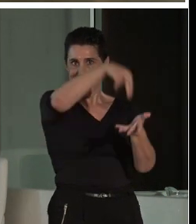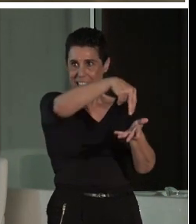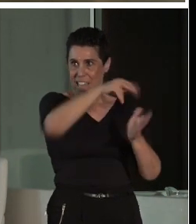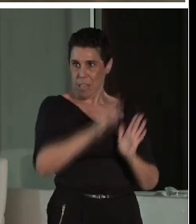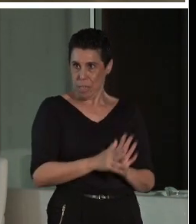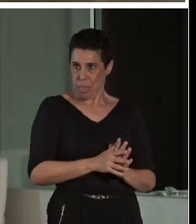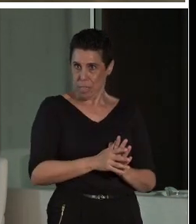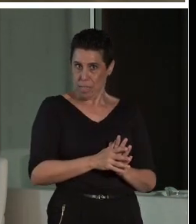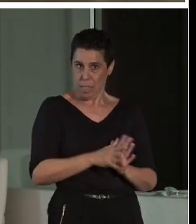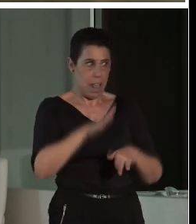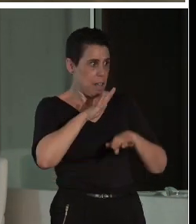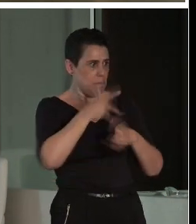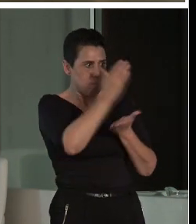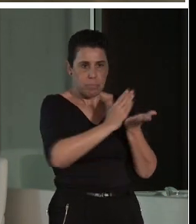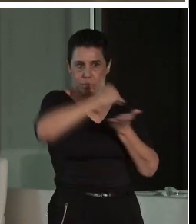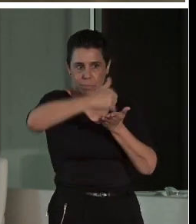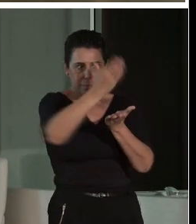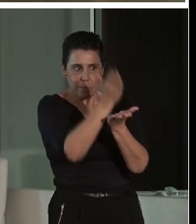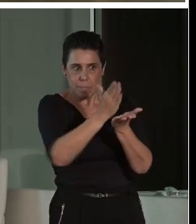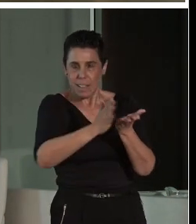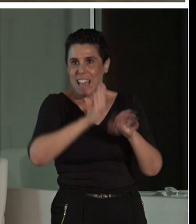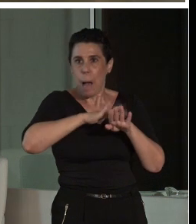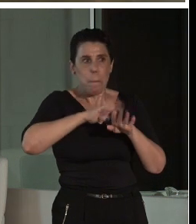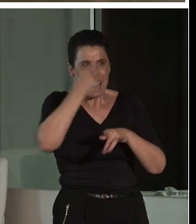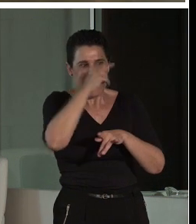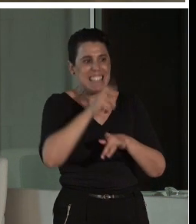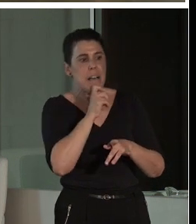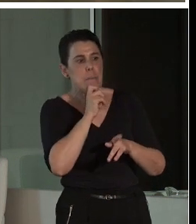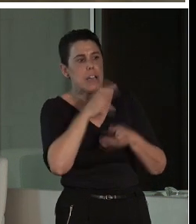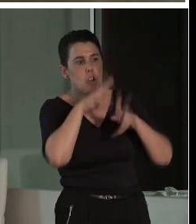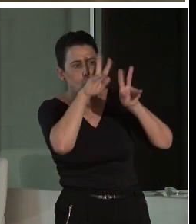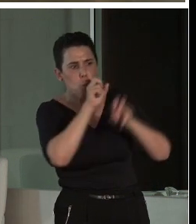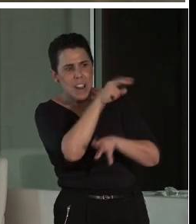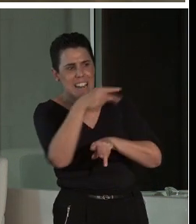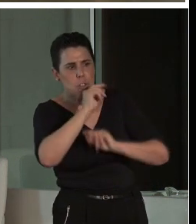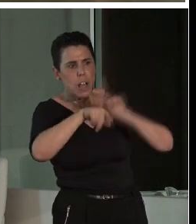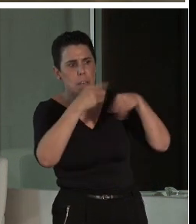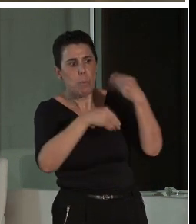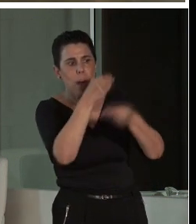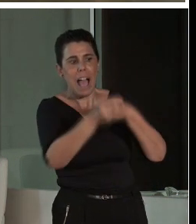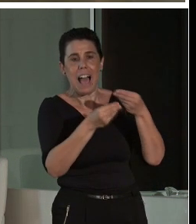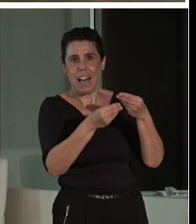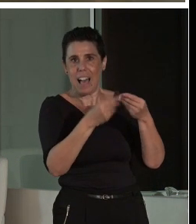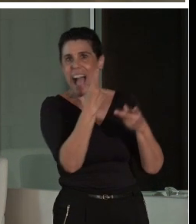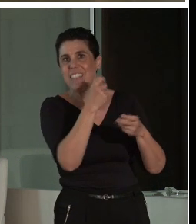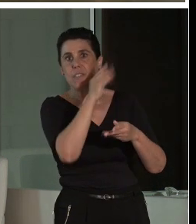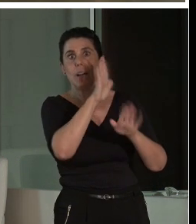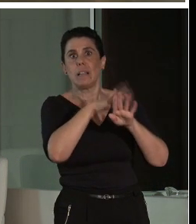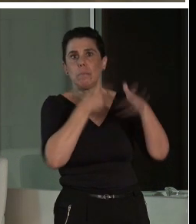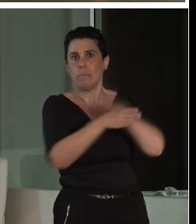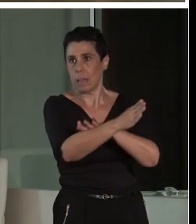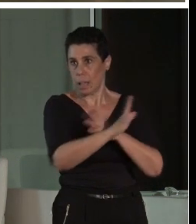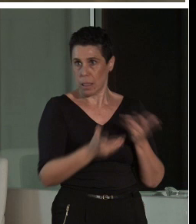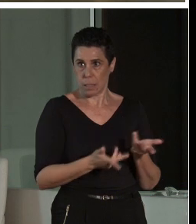intervenir específicamente en el diagnóstico de estos elementos. Como os decía,